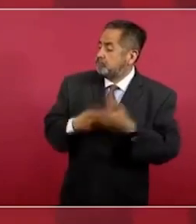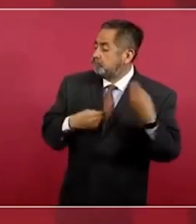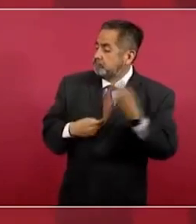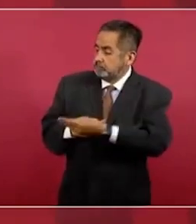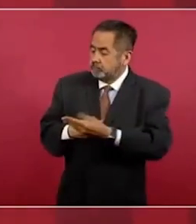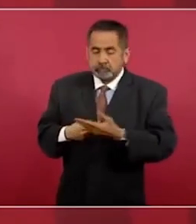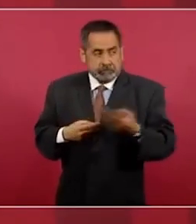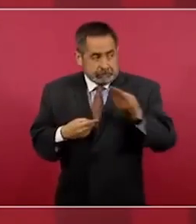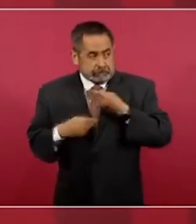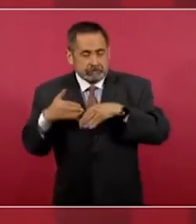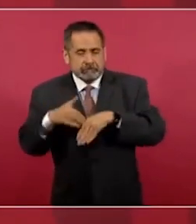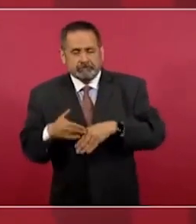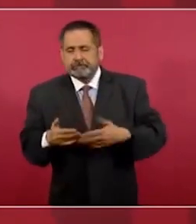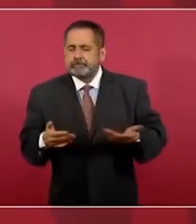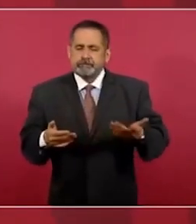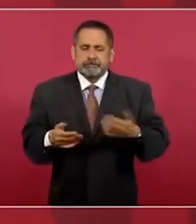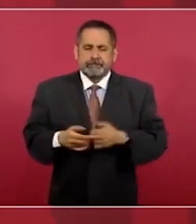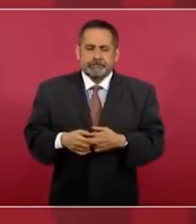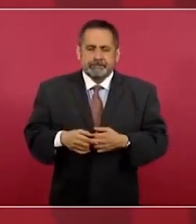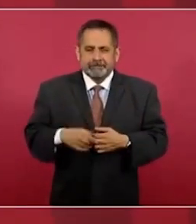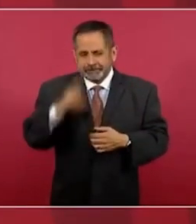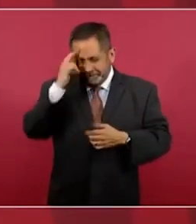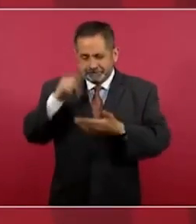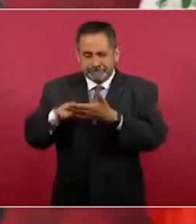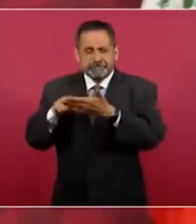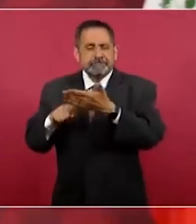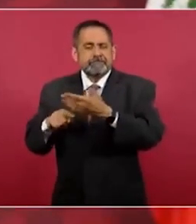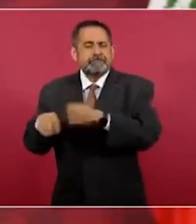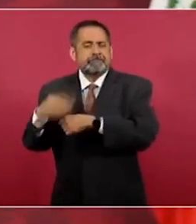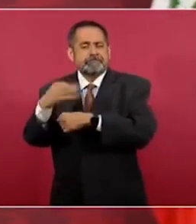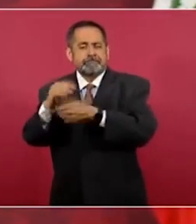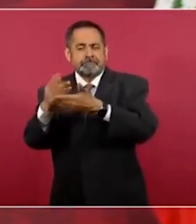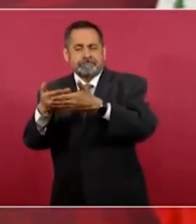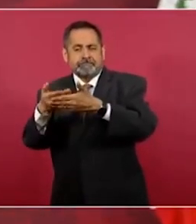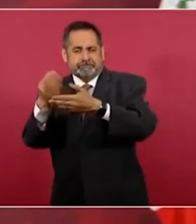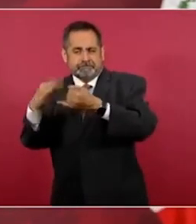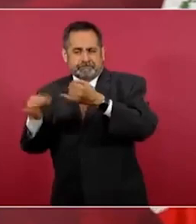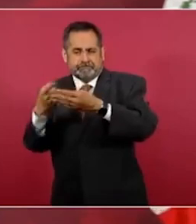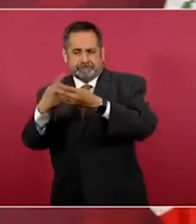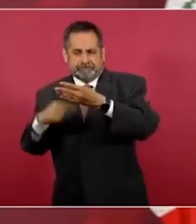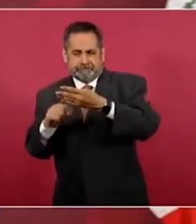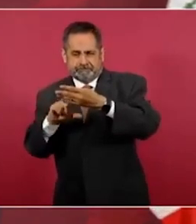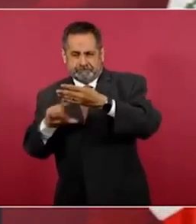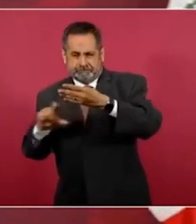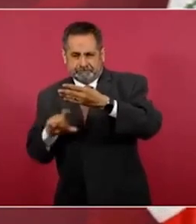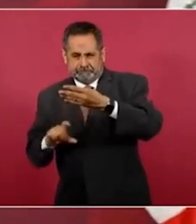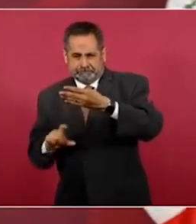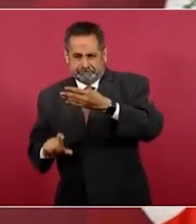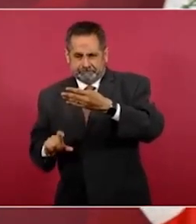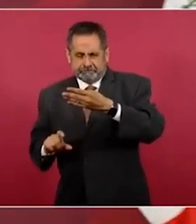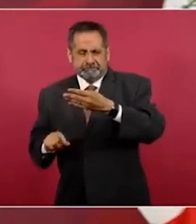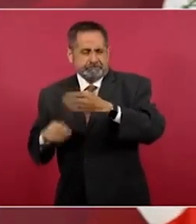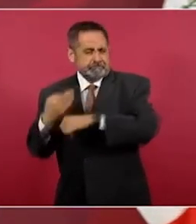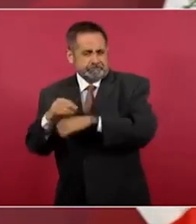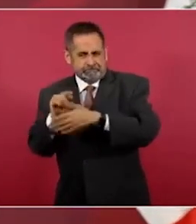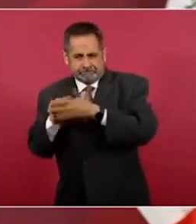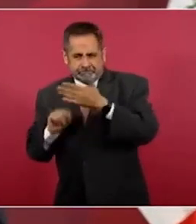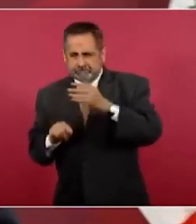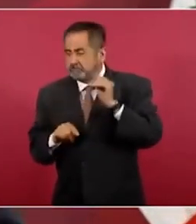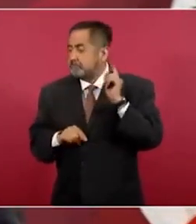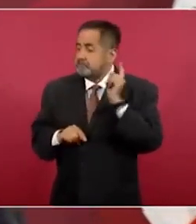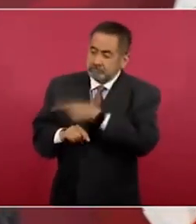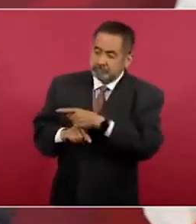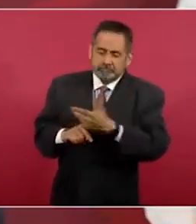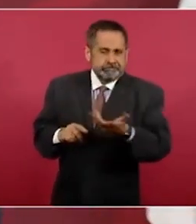los transitorios hicieron